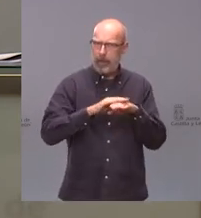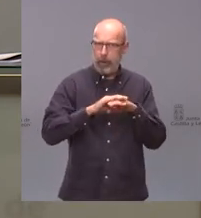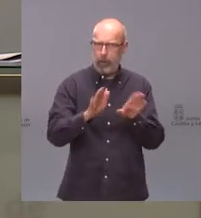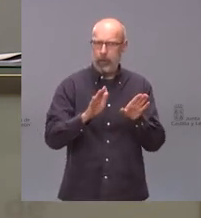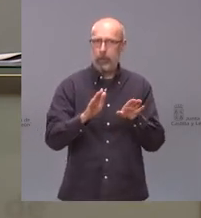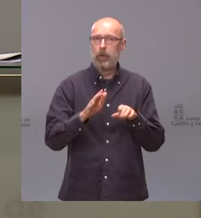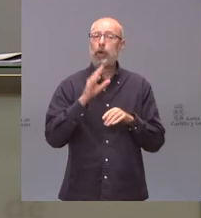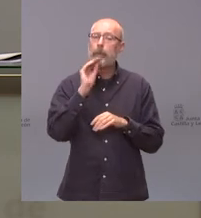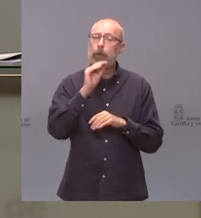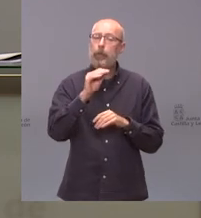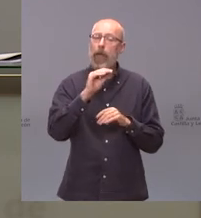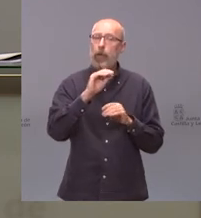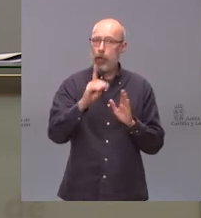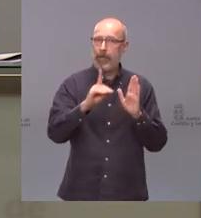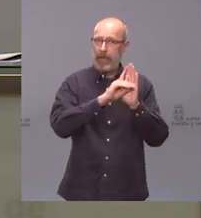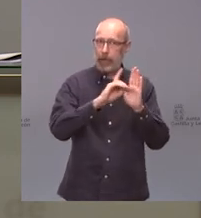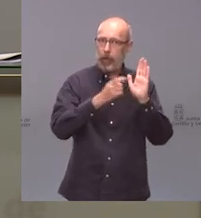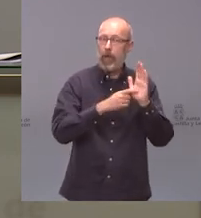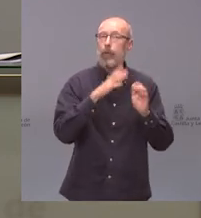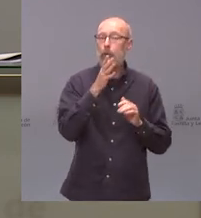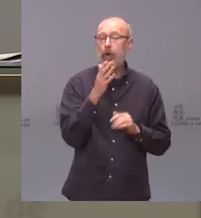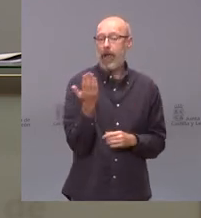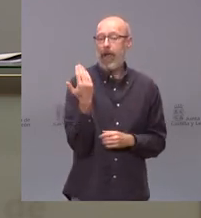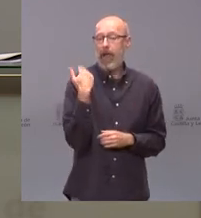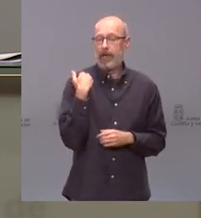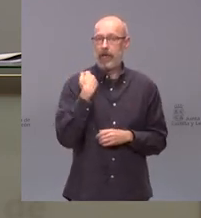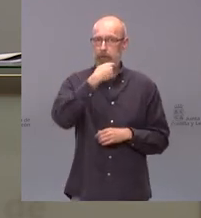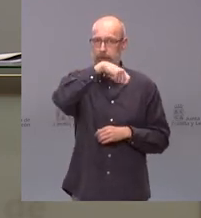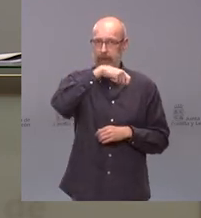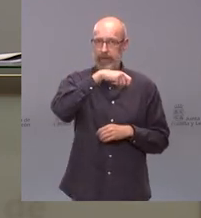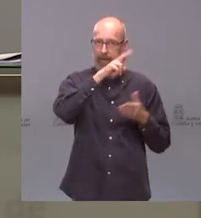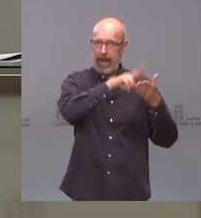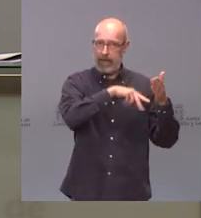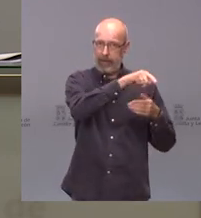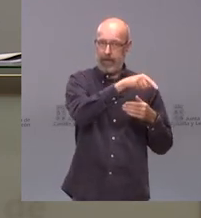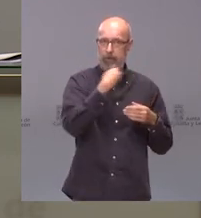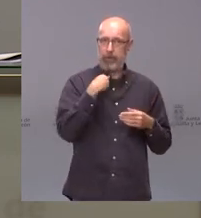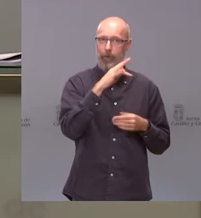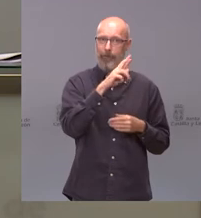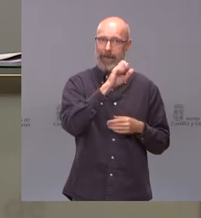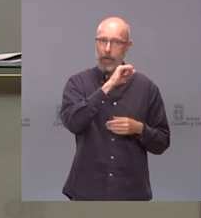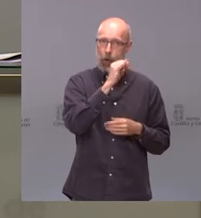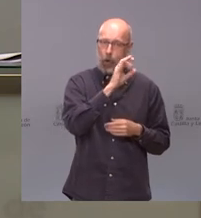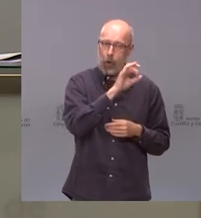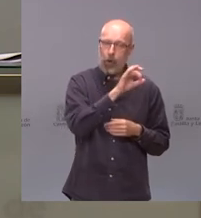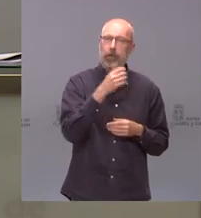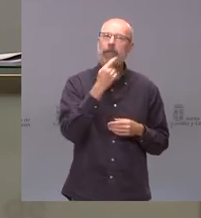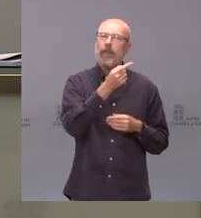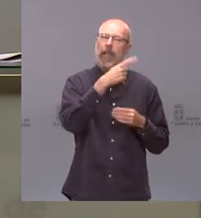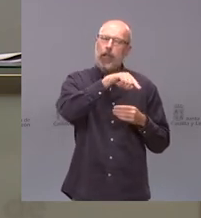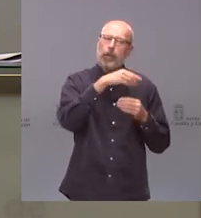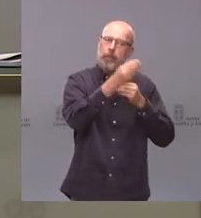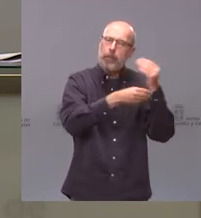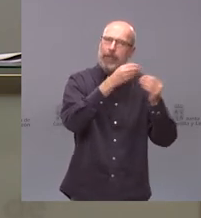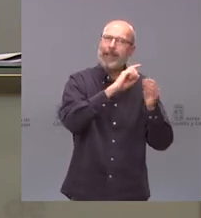porque ayer el presidente de Galicia Alberto Núñez Cijo comentaba que ellos habían optado por la ley y no lo habían